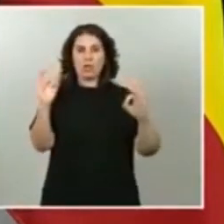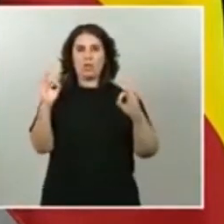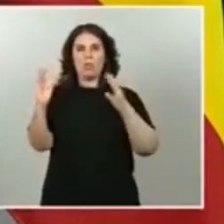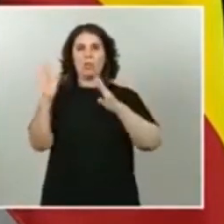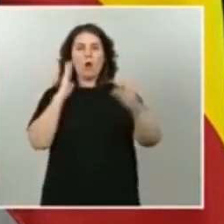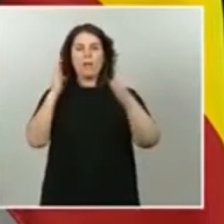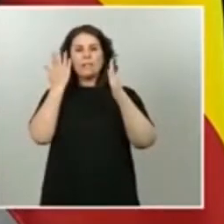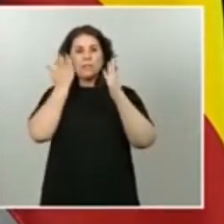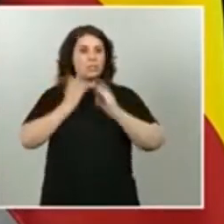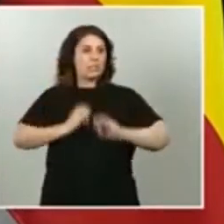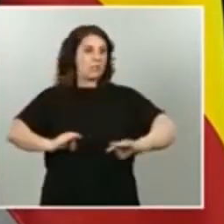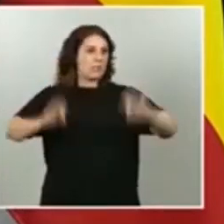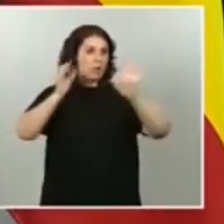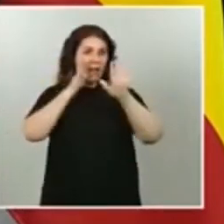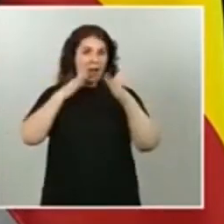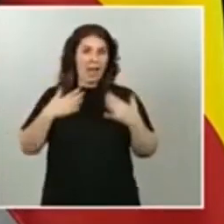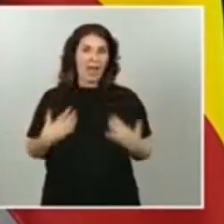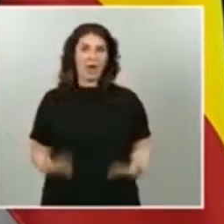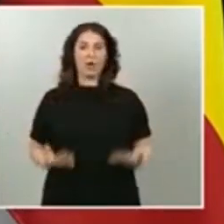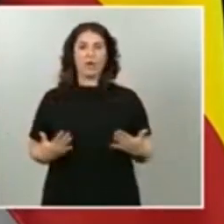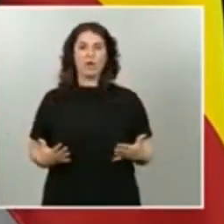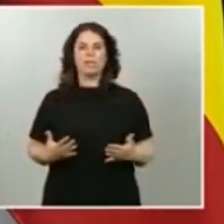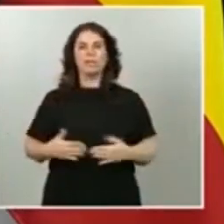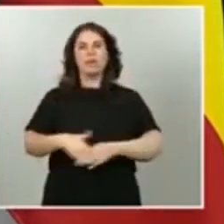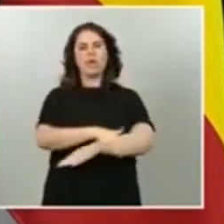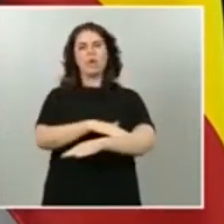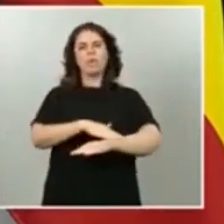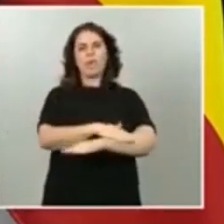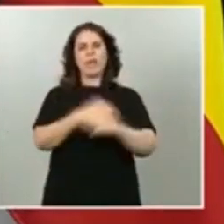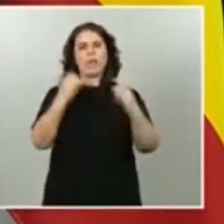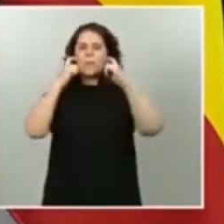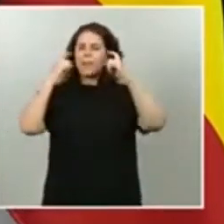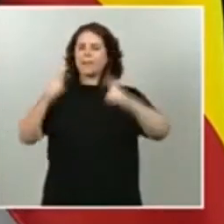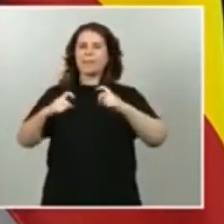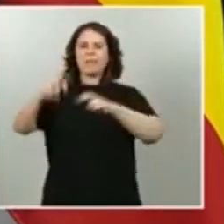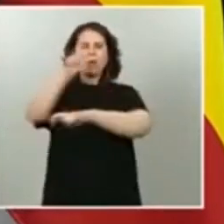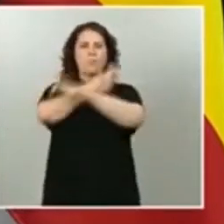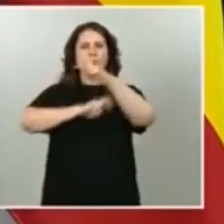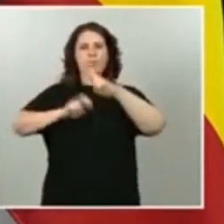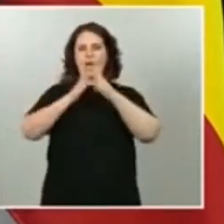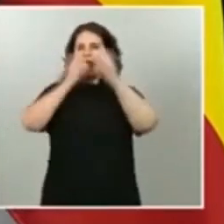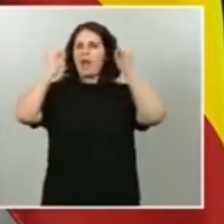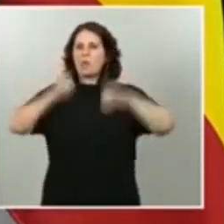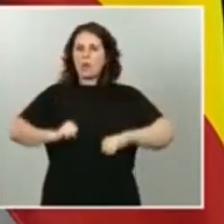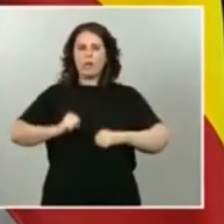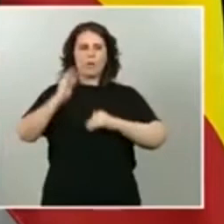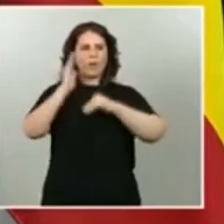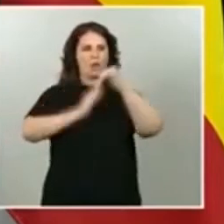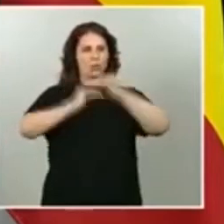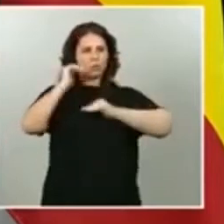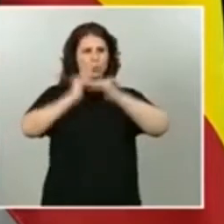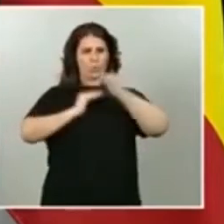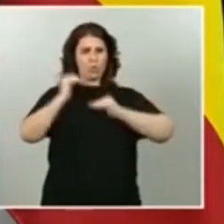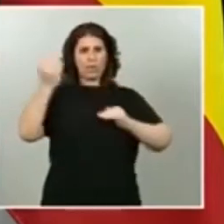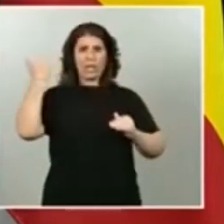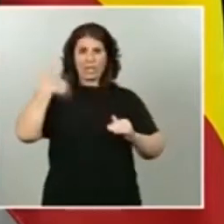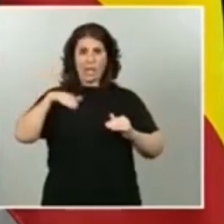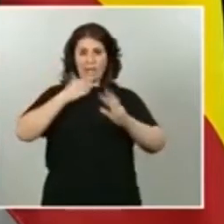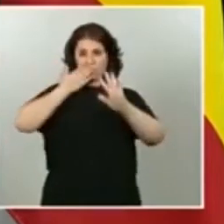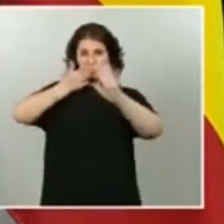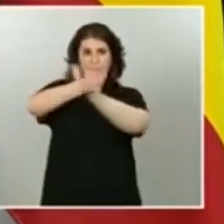como este el gobierno trate de buscar un acuerdo de reconstrucción que ya se ha definido en términos europeos y en términos